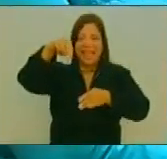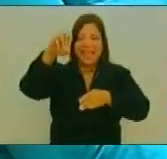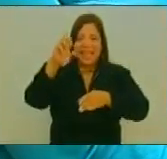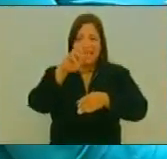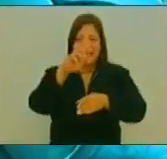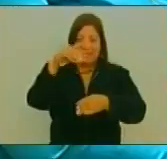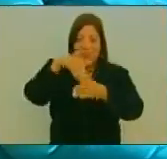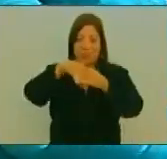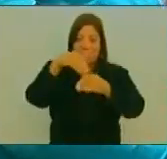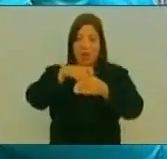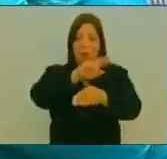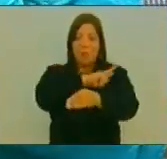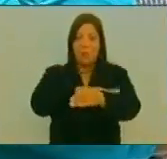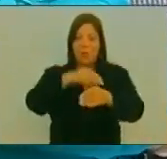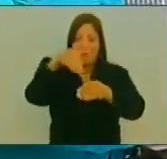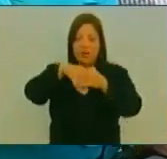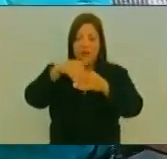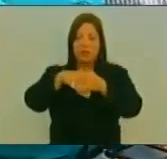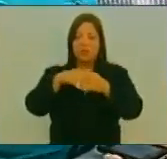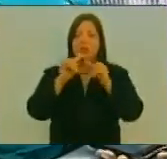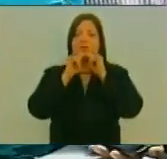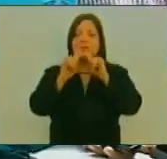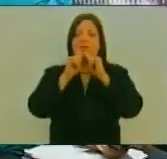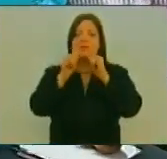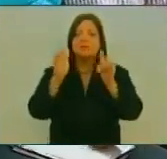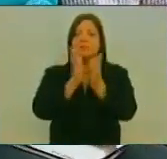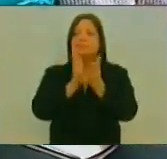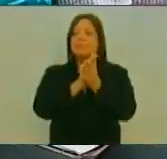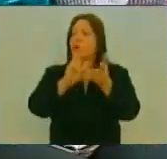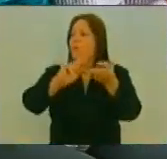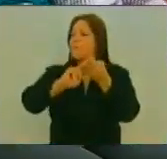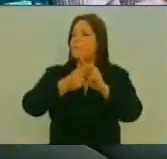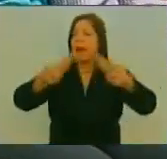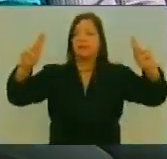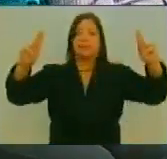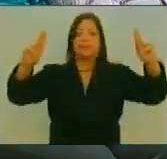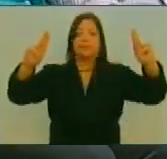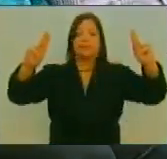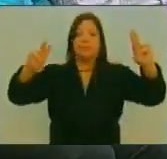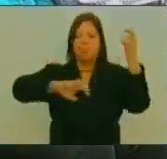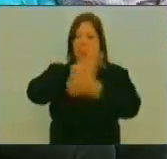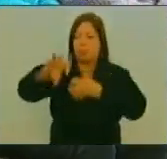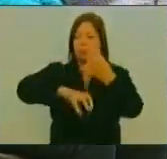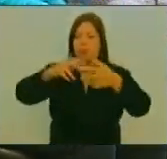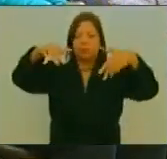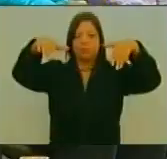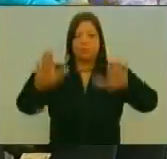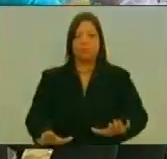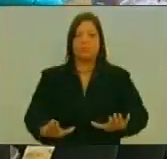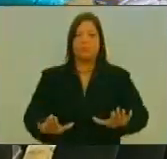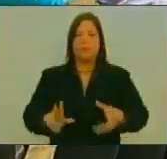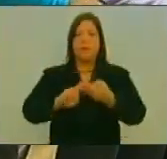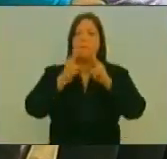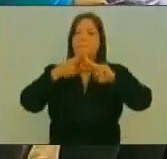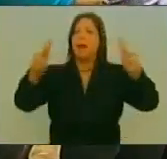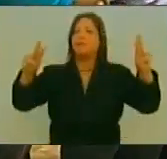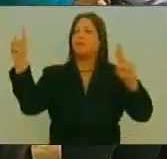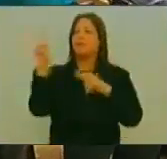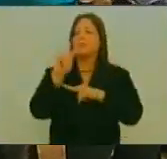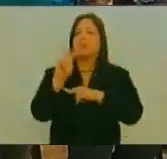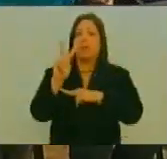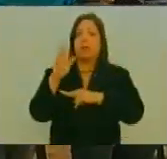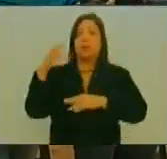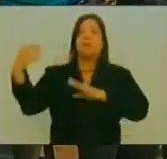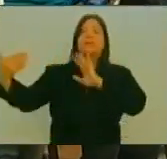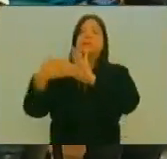Anunciado Los Resultados La Paz Efectivamente Volvió Al País Después De